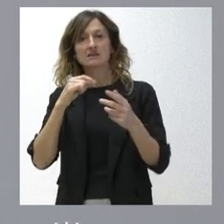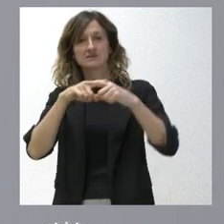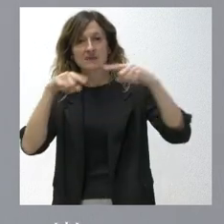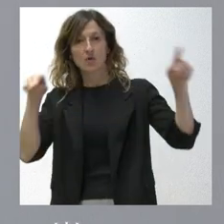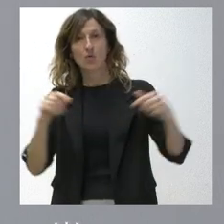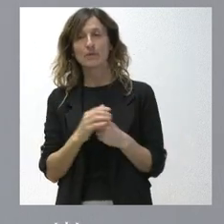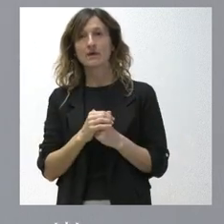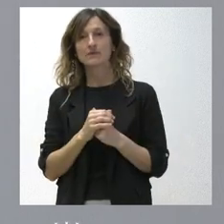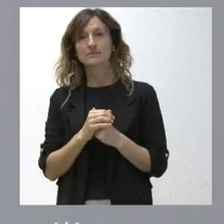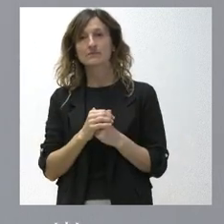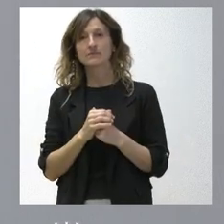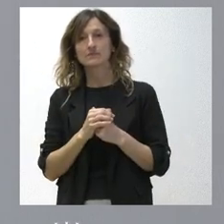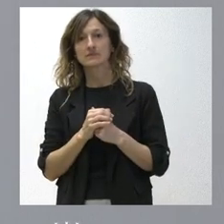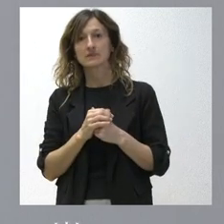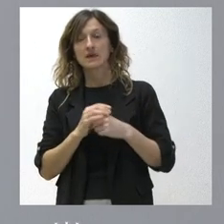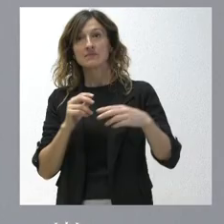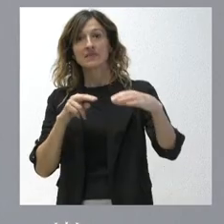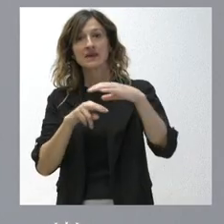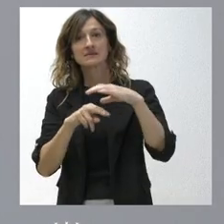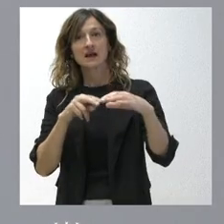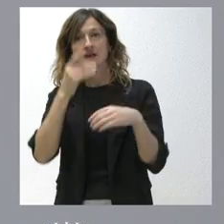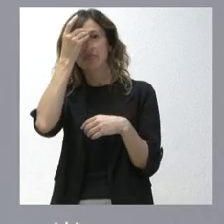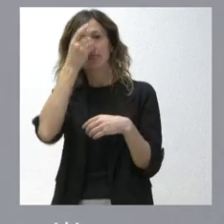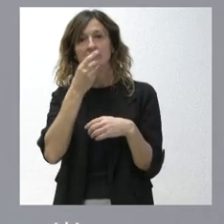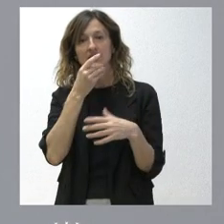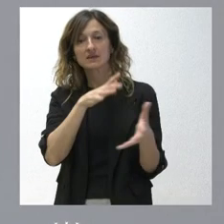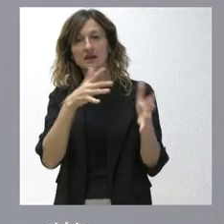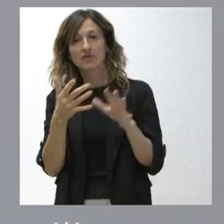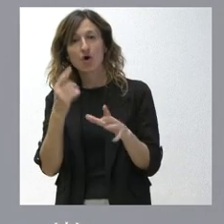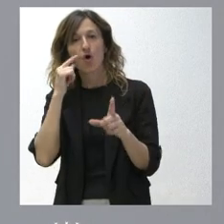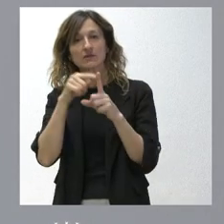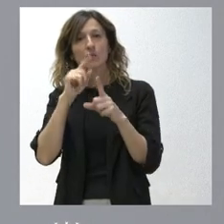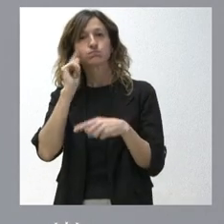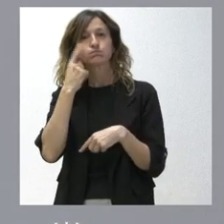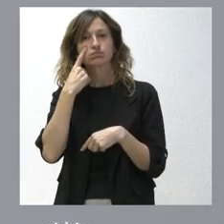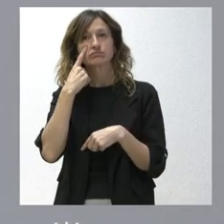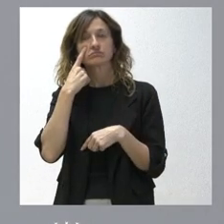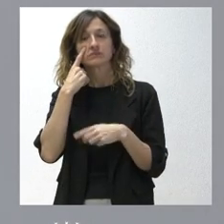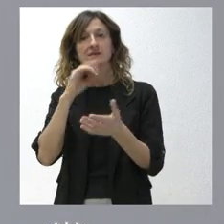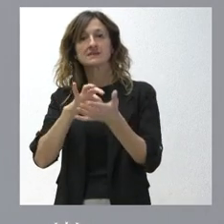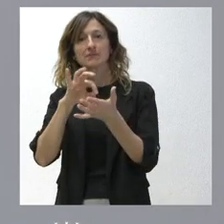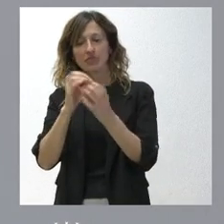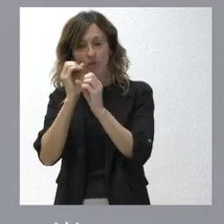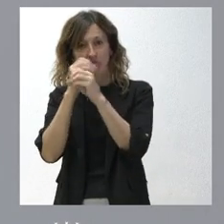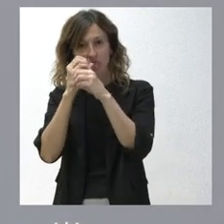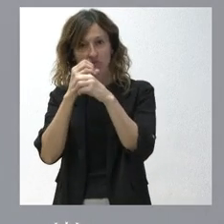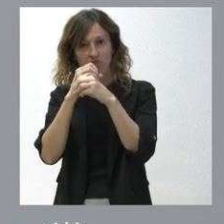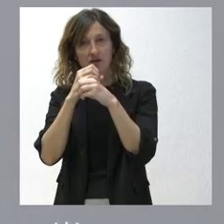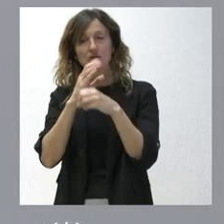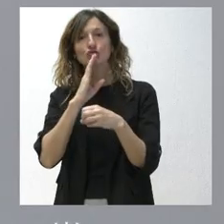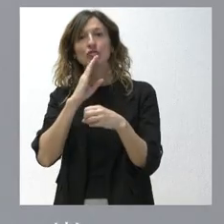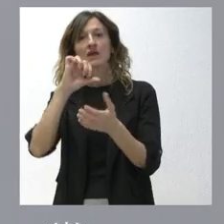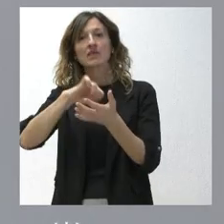El escáner de campo blanco se destina a la digitalización con fines de diagnóstico de muestras del servicio de anatomía patológica en